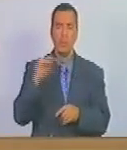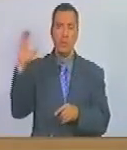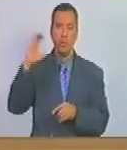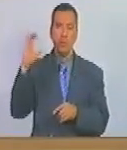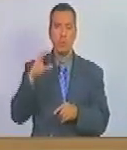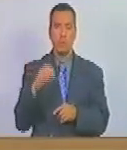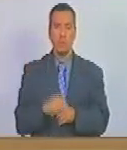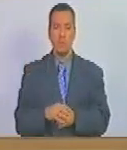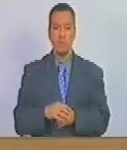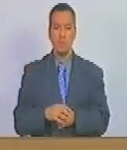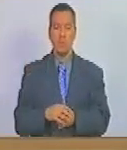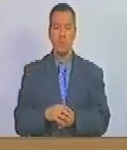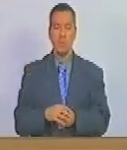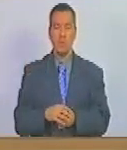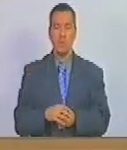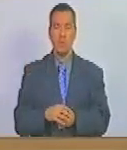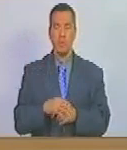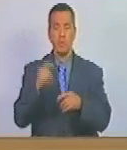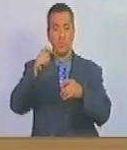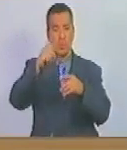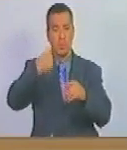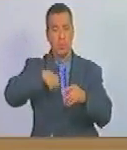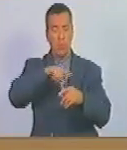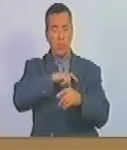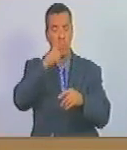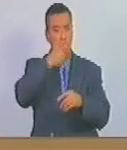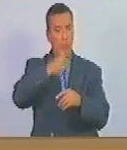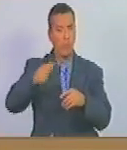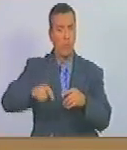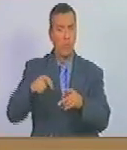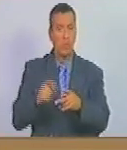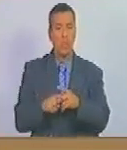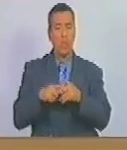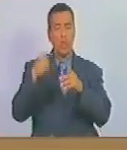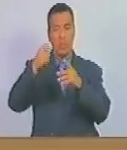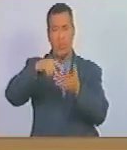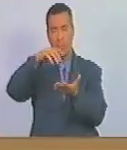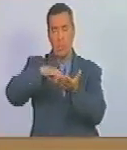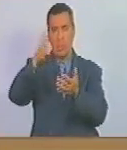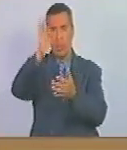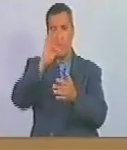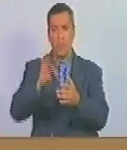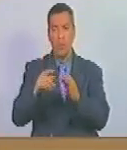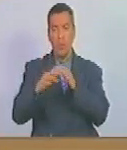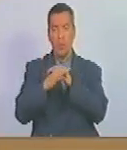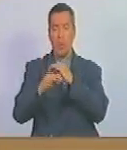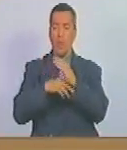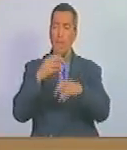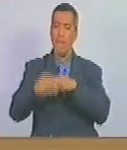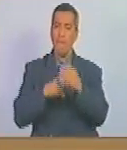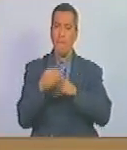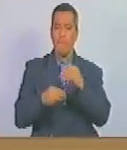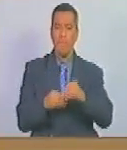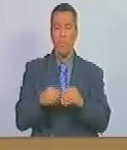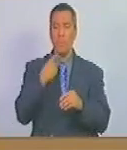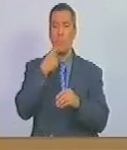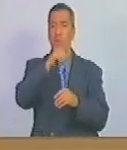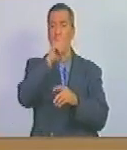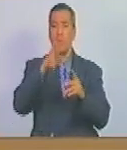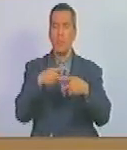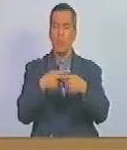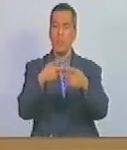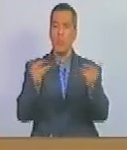con el concurso de nuestro pueblo y nuestra cámara municipal hicimos una consulta